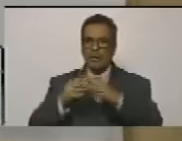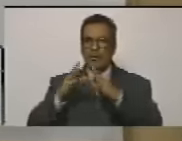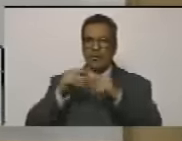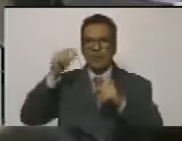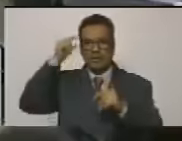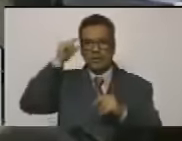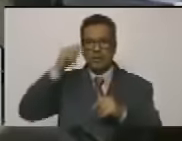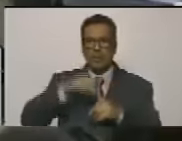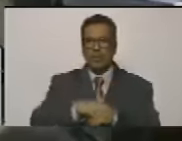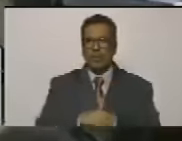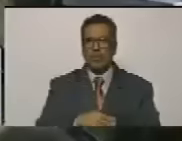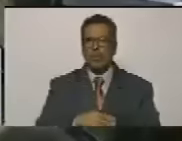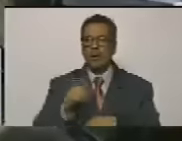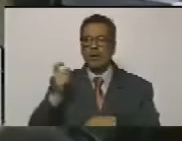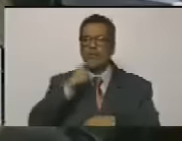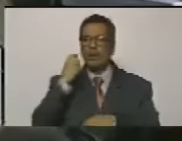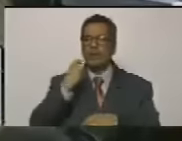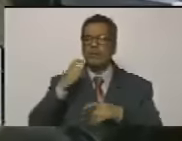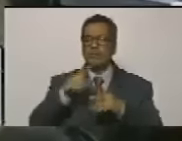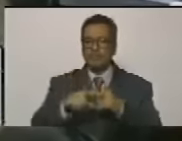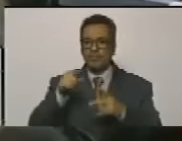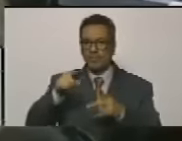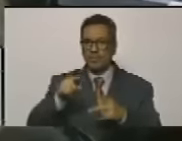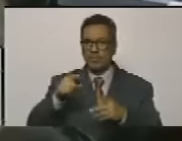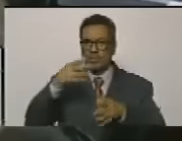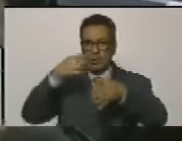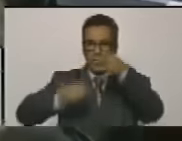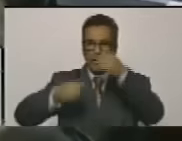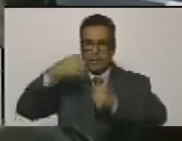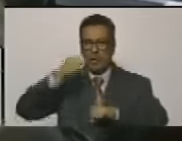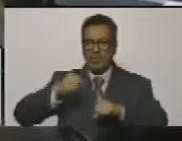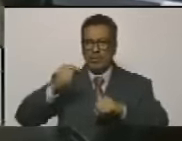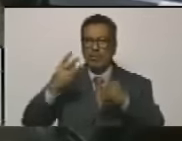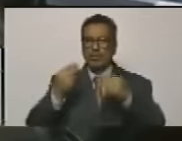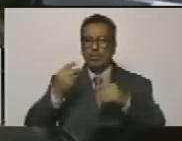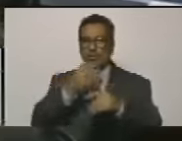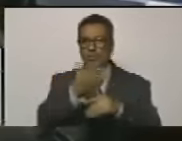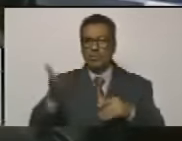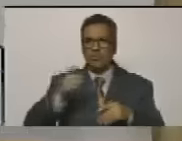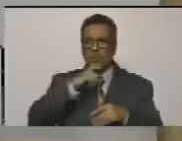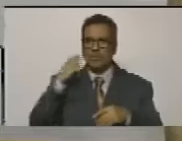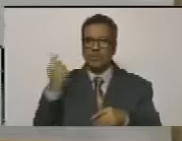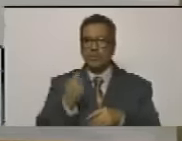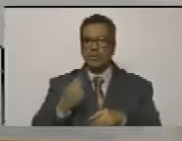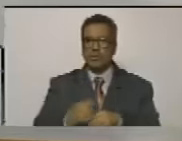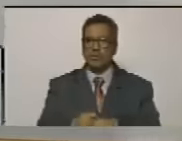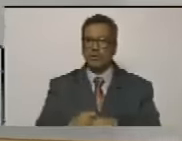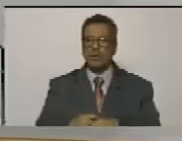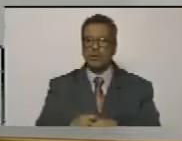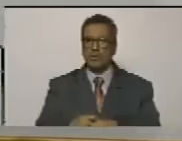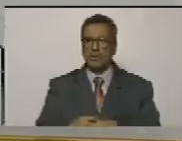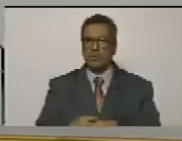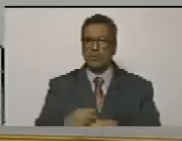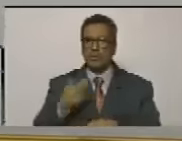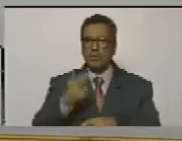odian las comunas que ustedes tanto odian los colectivos